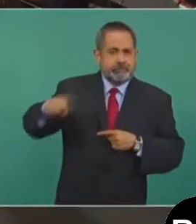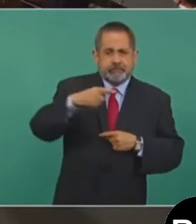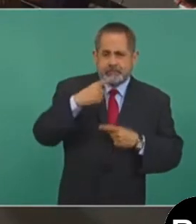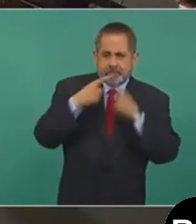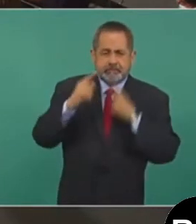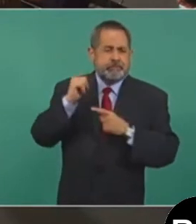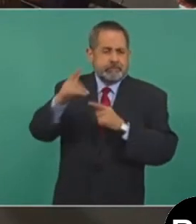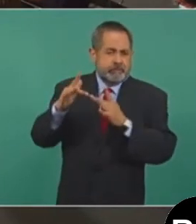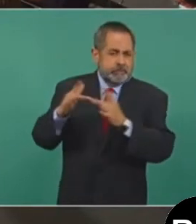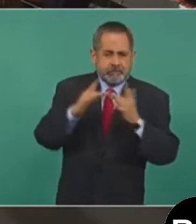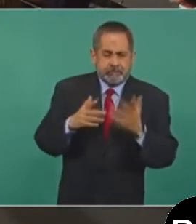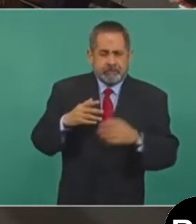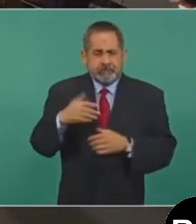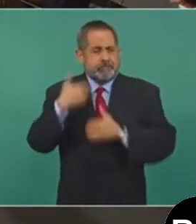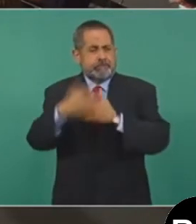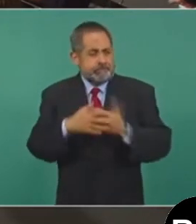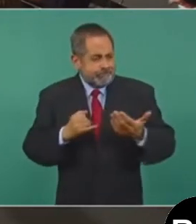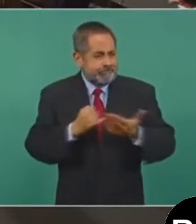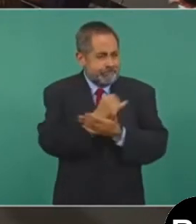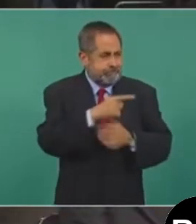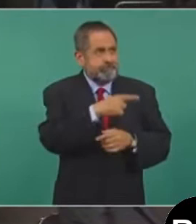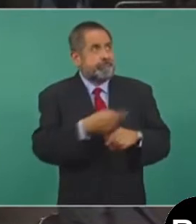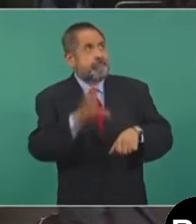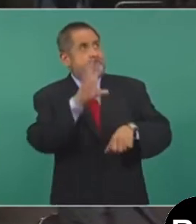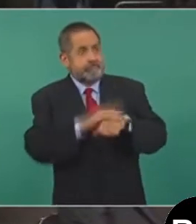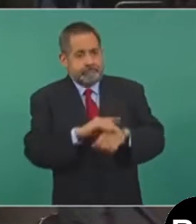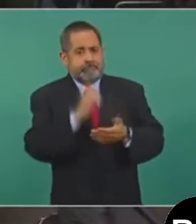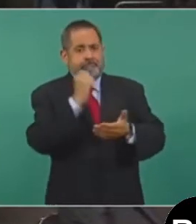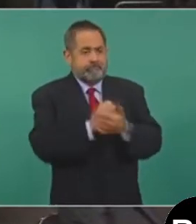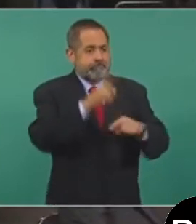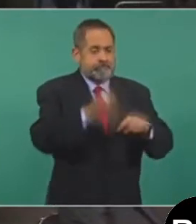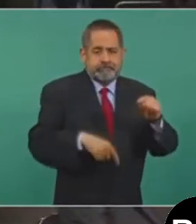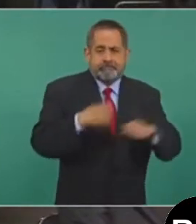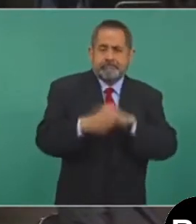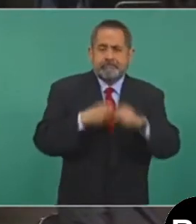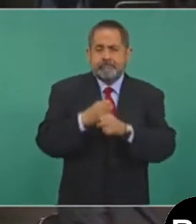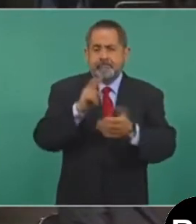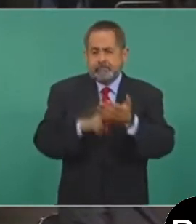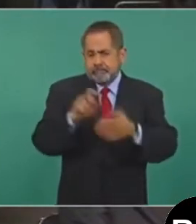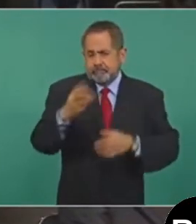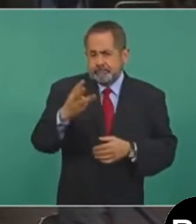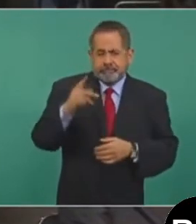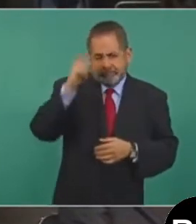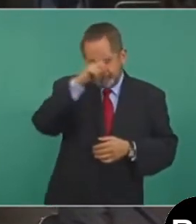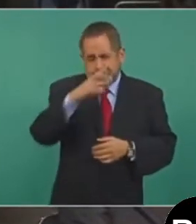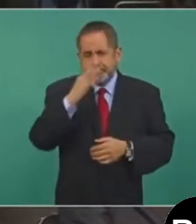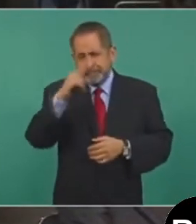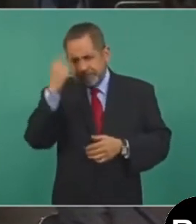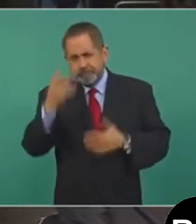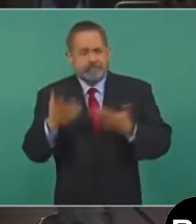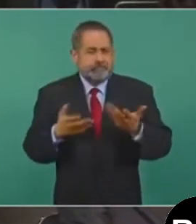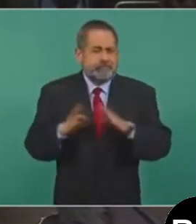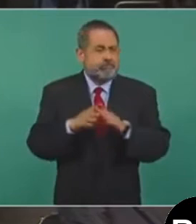algunas situaciones. ¿Será algo difícil, señor presidente, retirar esta concesión en el 2023 o será